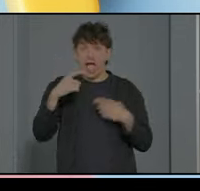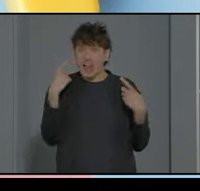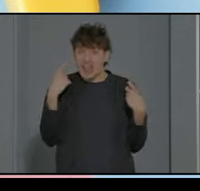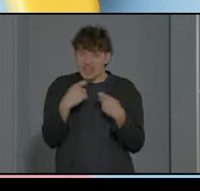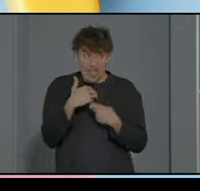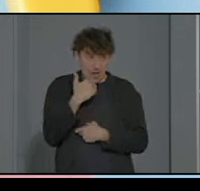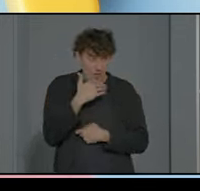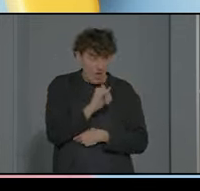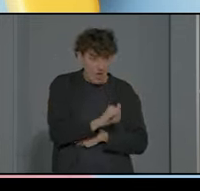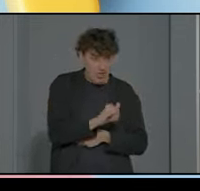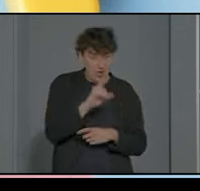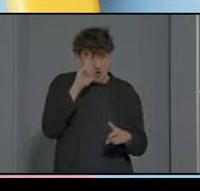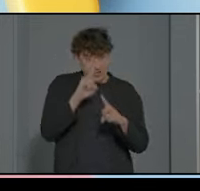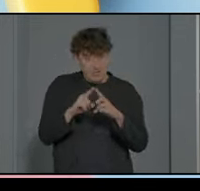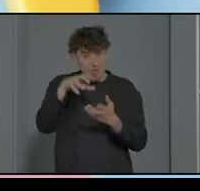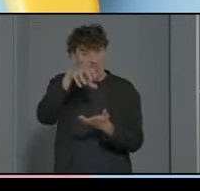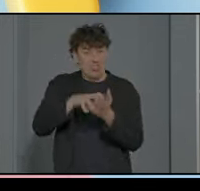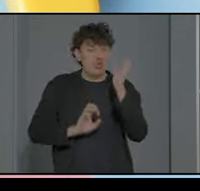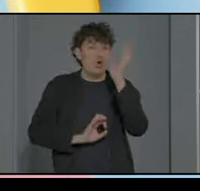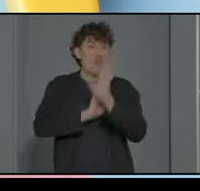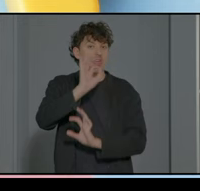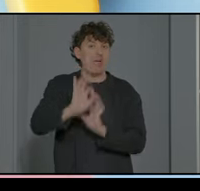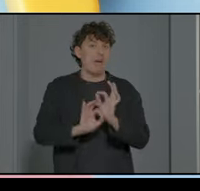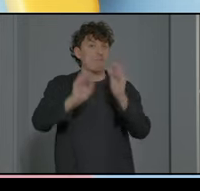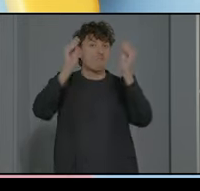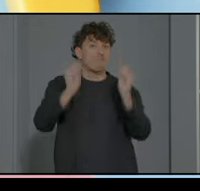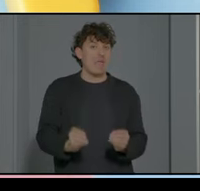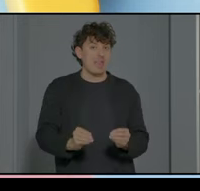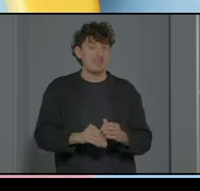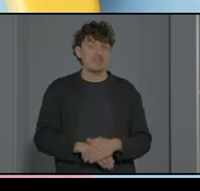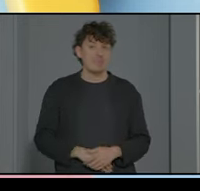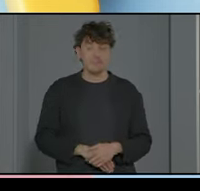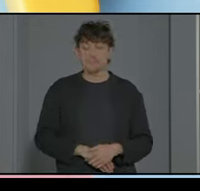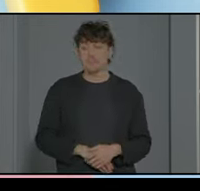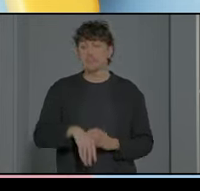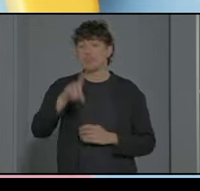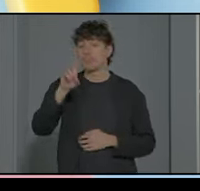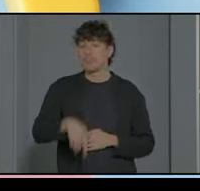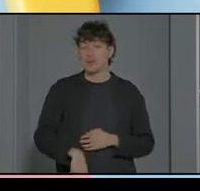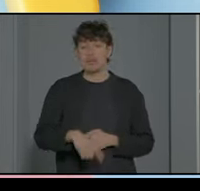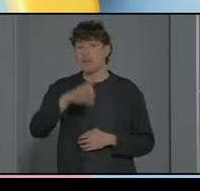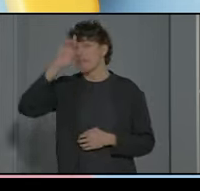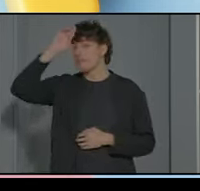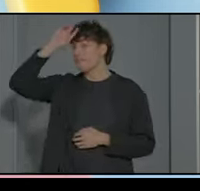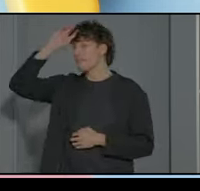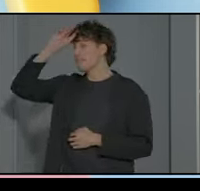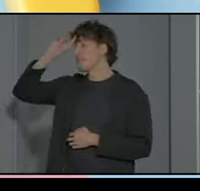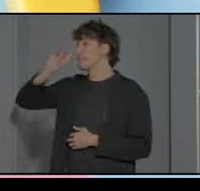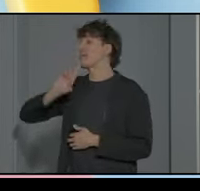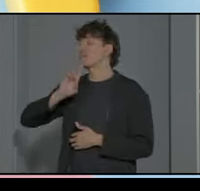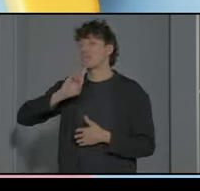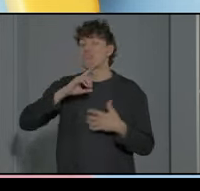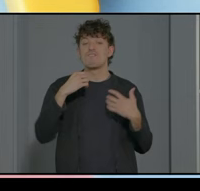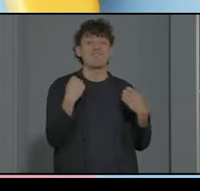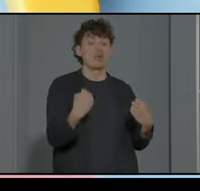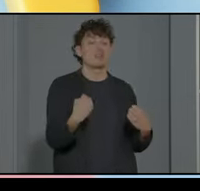nosotros podamos organizar también el centro pero sobre todo lo que más ponemos hincapié es en hacer un perfil de fortalezas